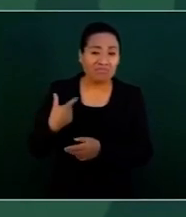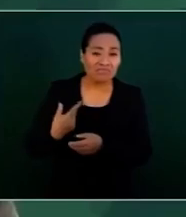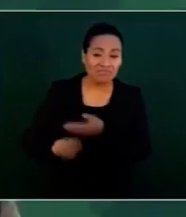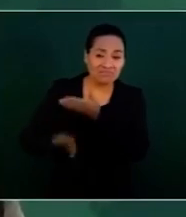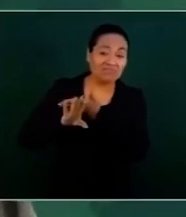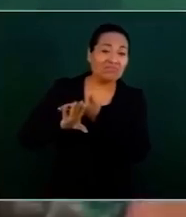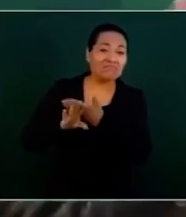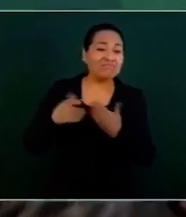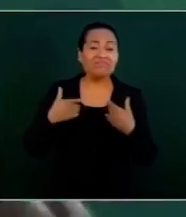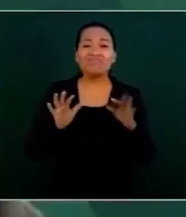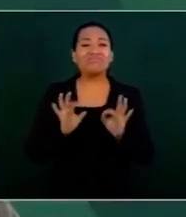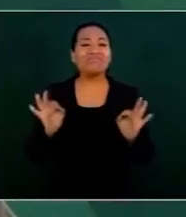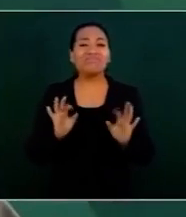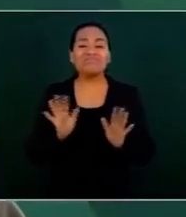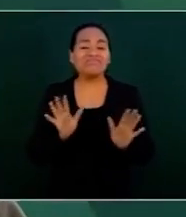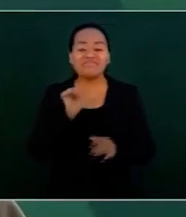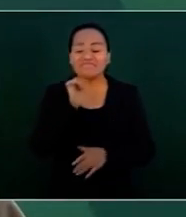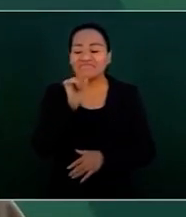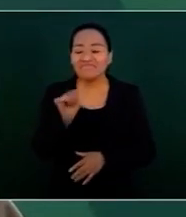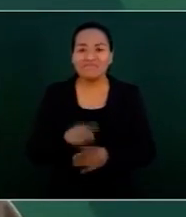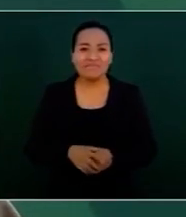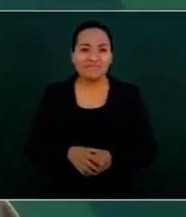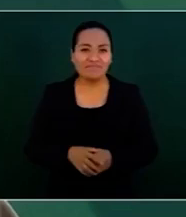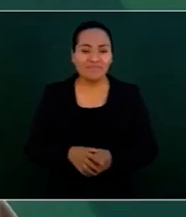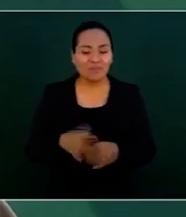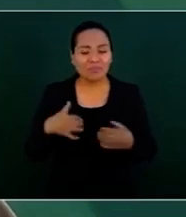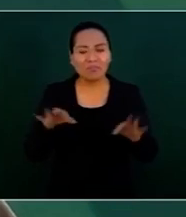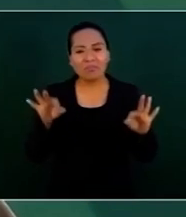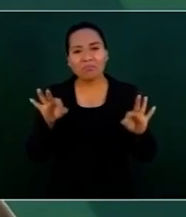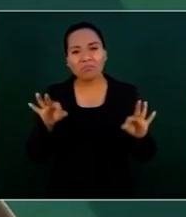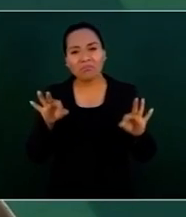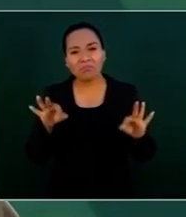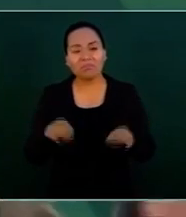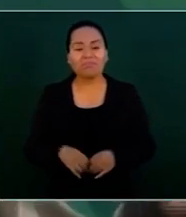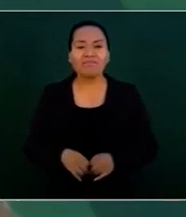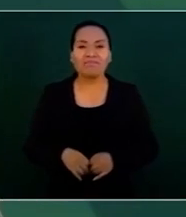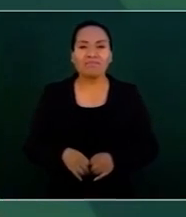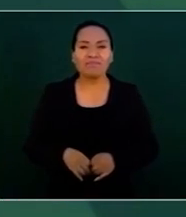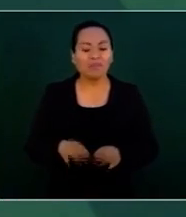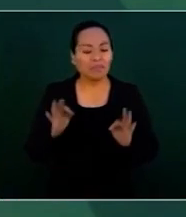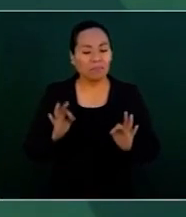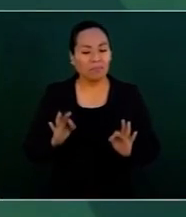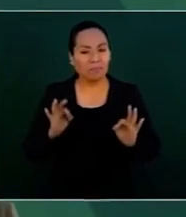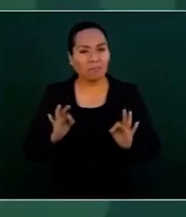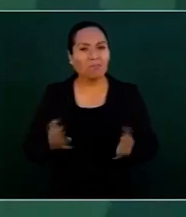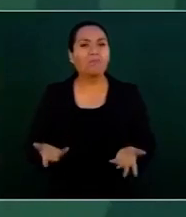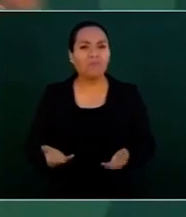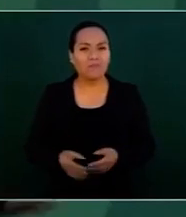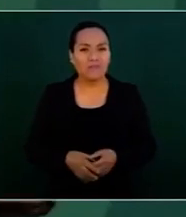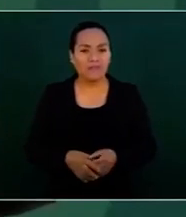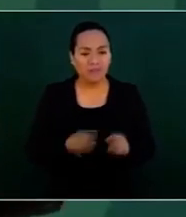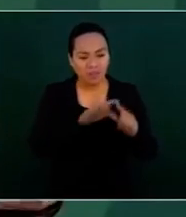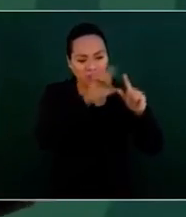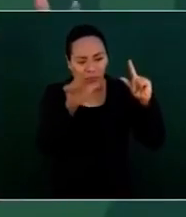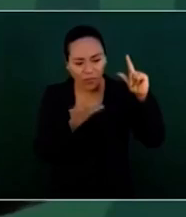Por el pueblo, porque, como